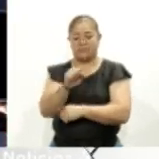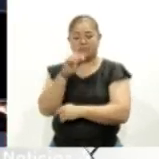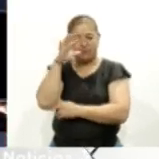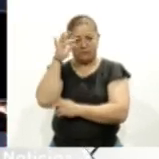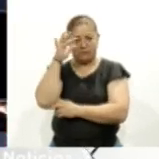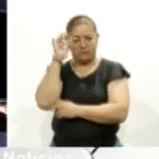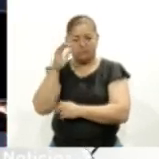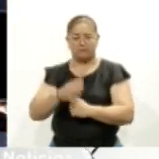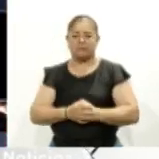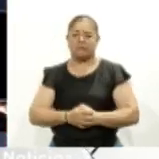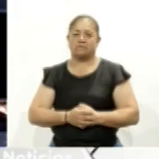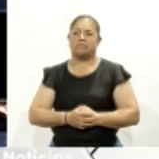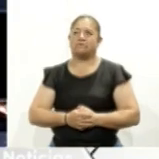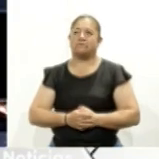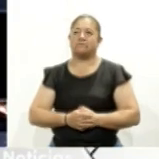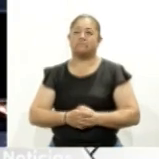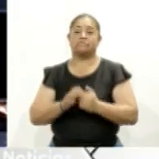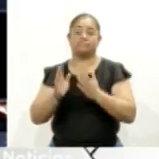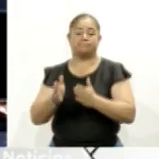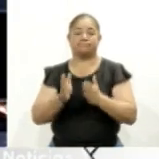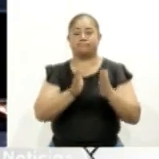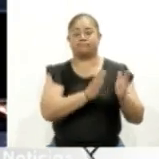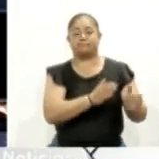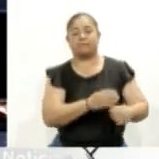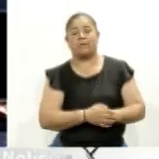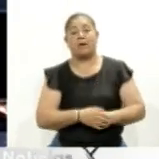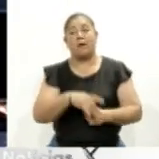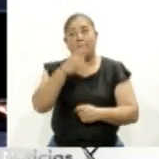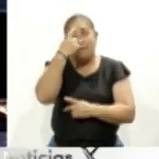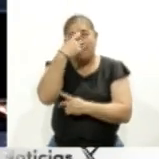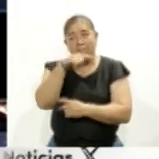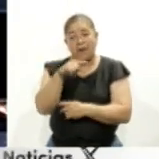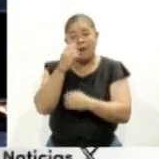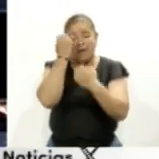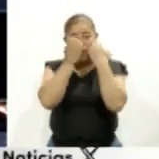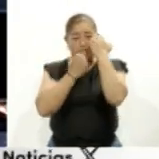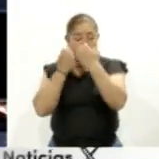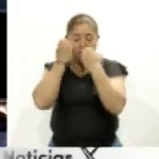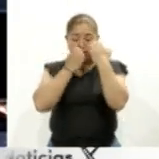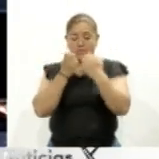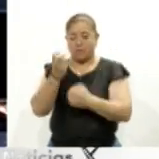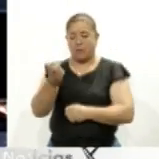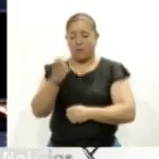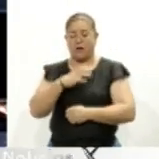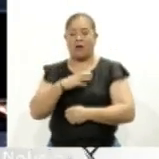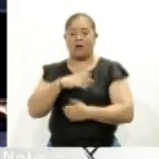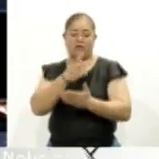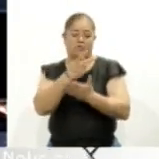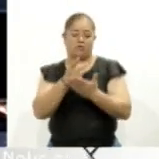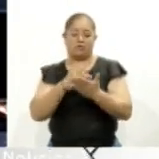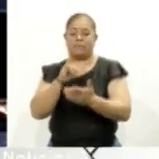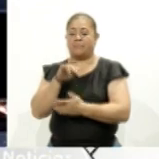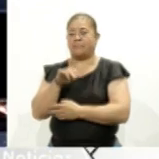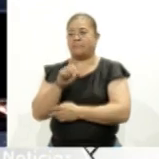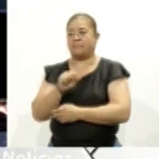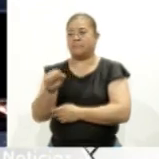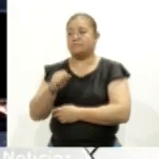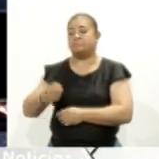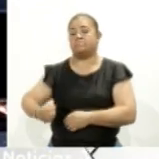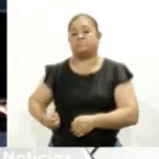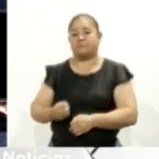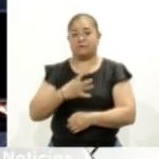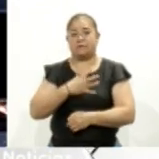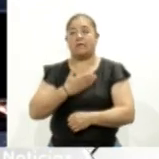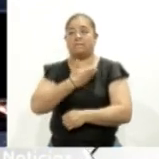En más información, con la finalidad de evaluar la situación que guarda el programa IMSS-Bienestar, el